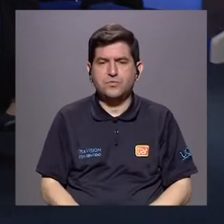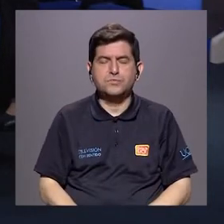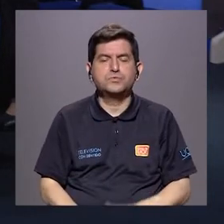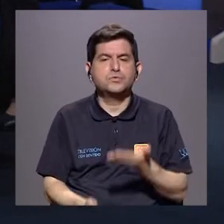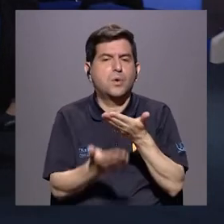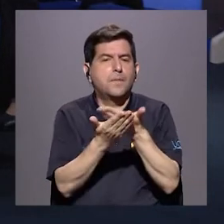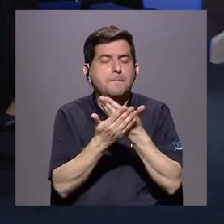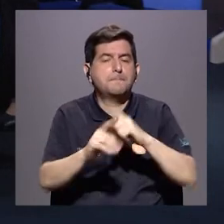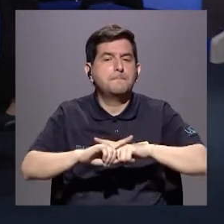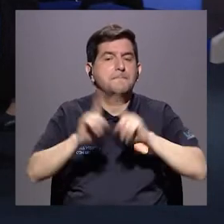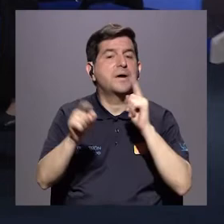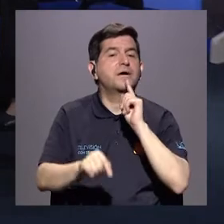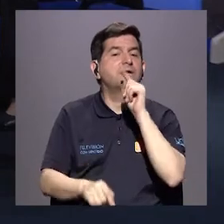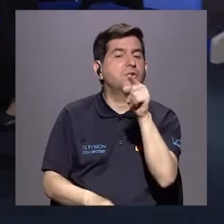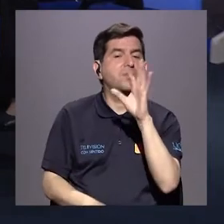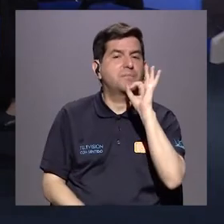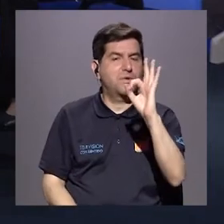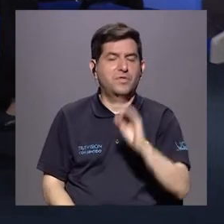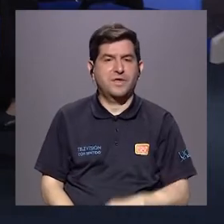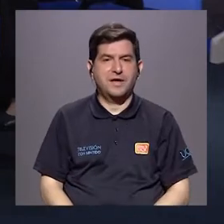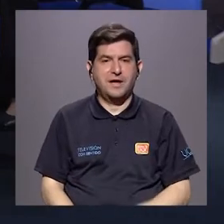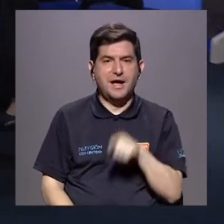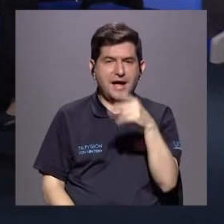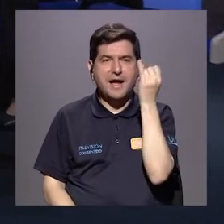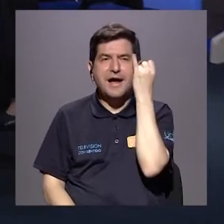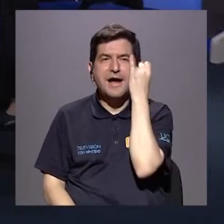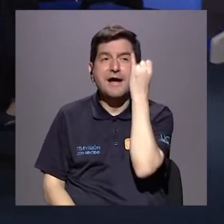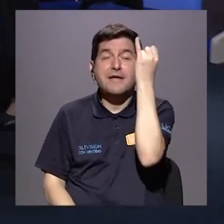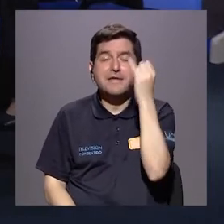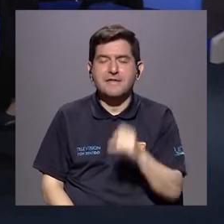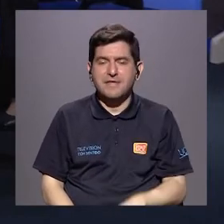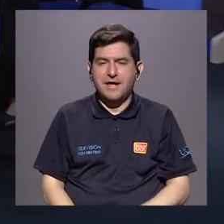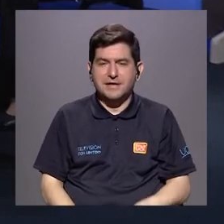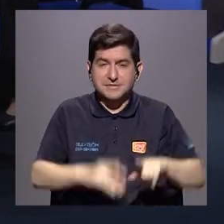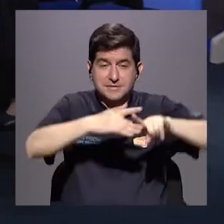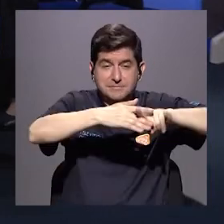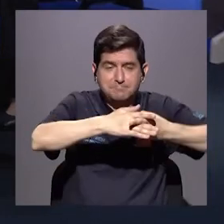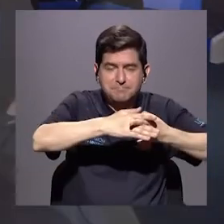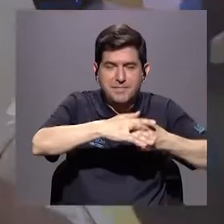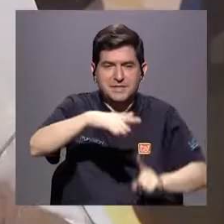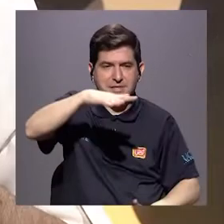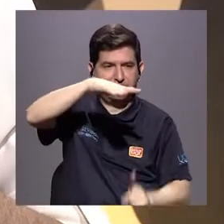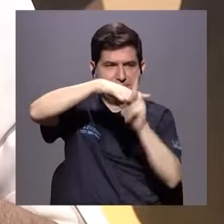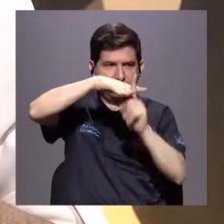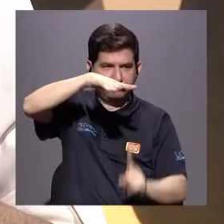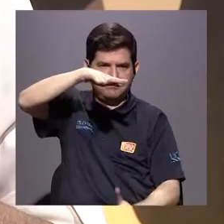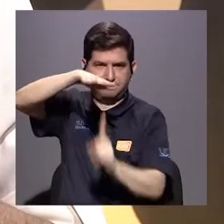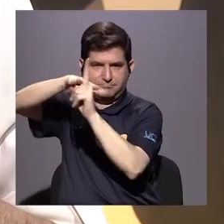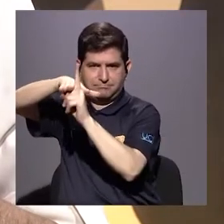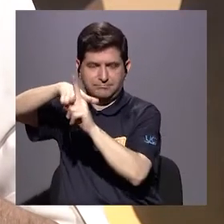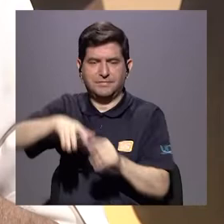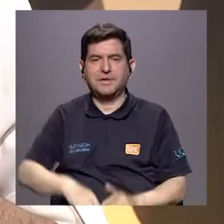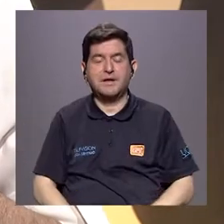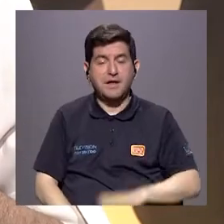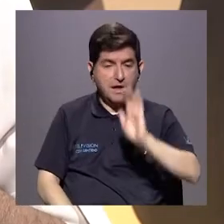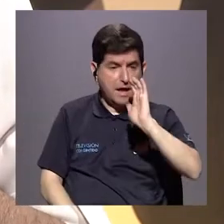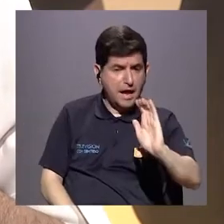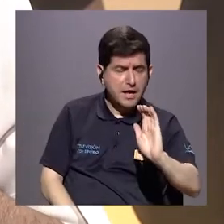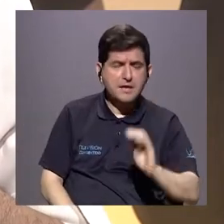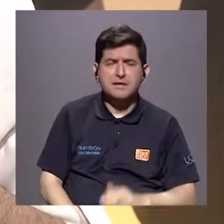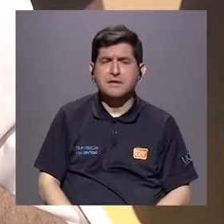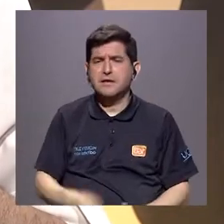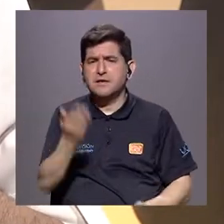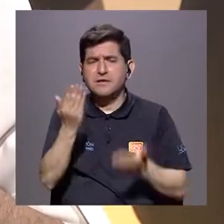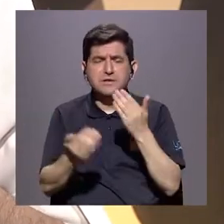hay, como dice usted bien, banderitas que se nos encienden, ¿verdad? Entonces, en niños muy